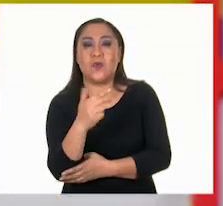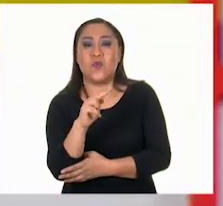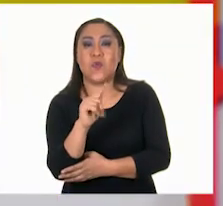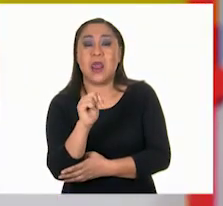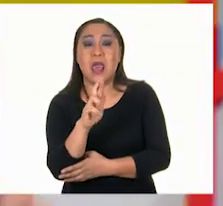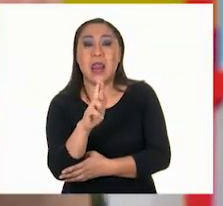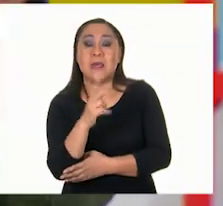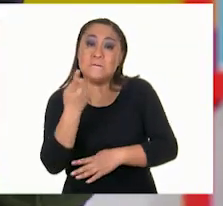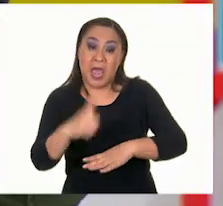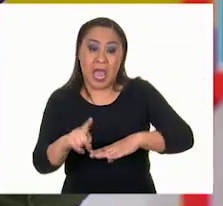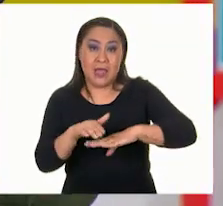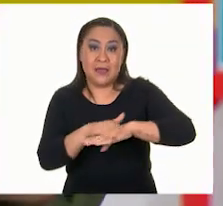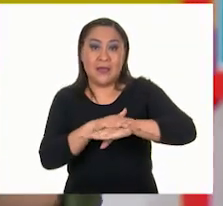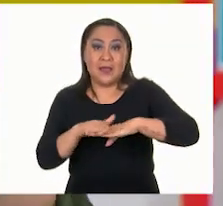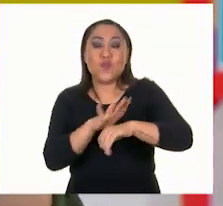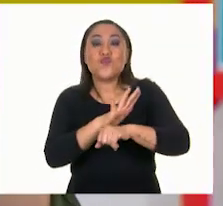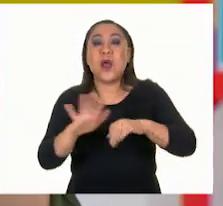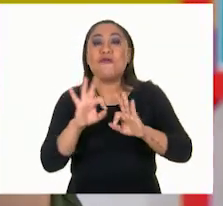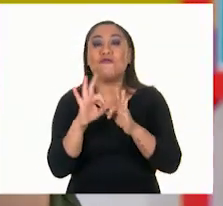nombre.